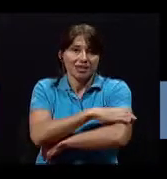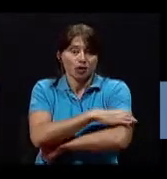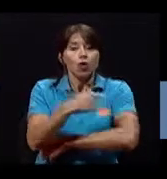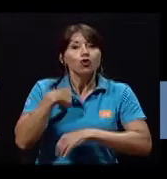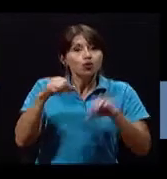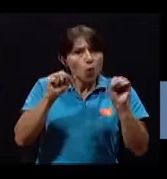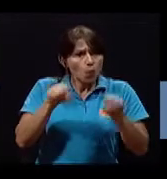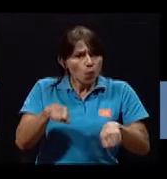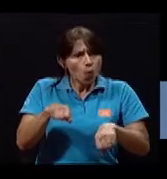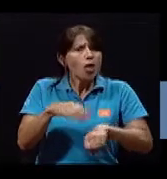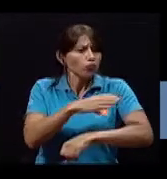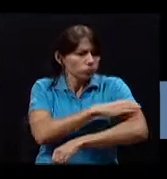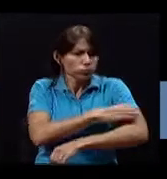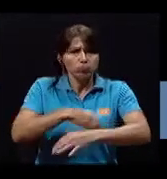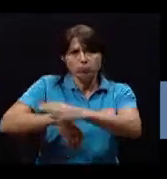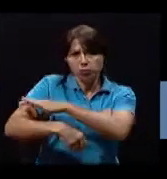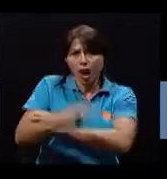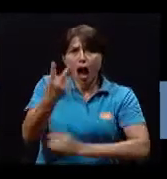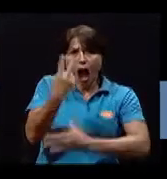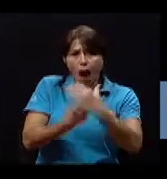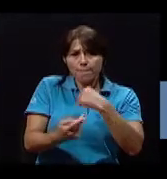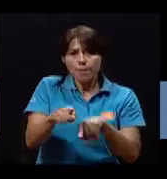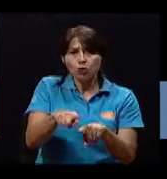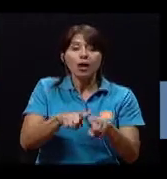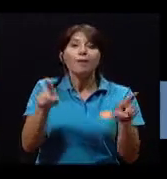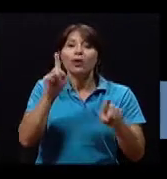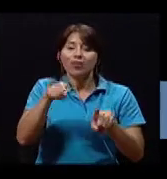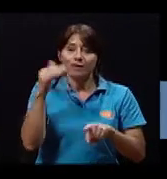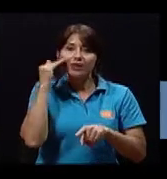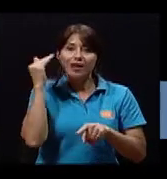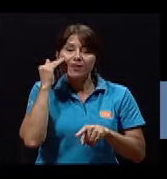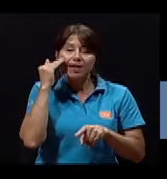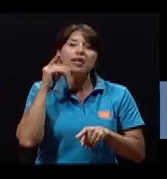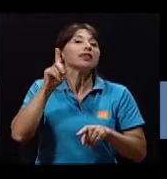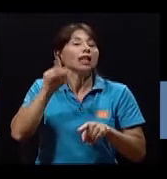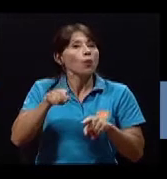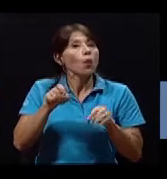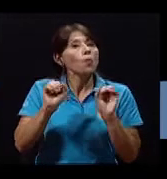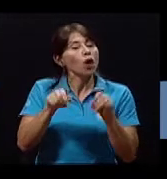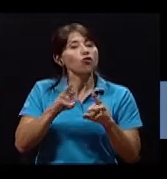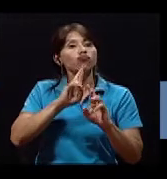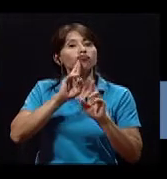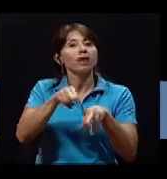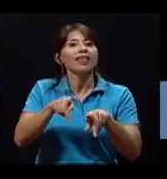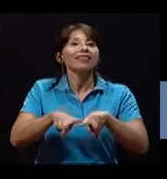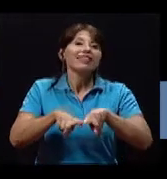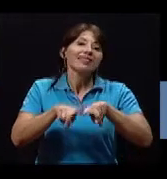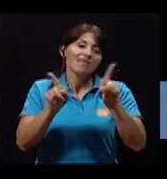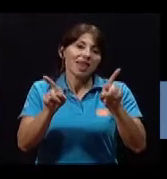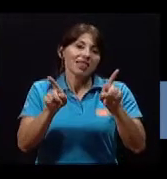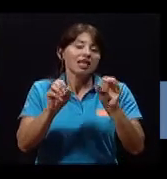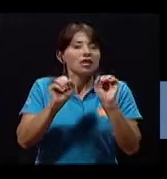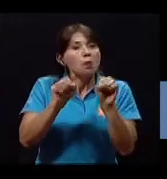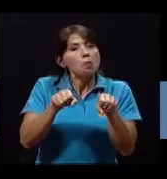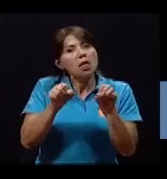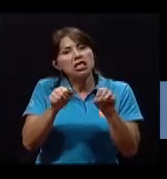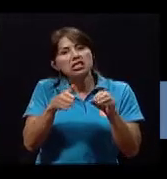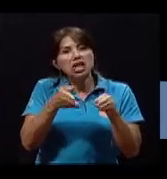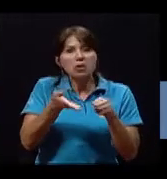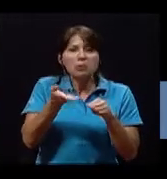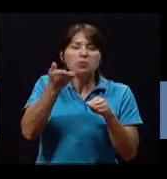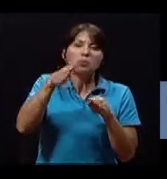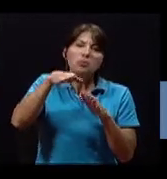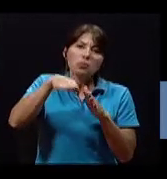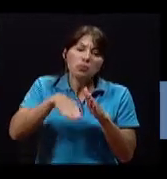tomar la presión en ambos brazos, pero debo tomar en cuenta que puedo tener cifras diferentes un más o menos 10